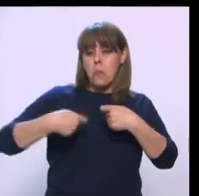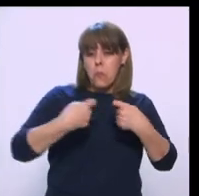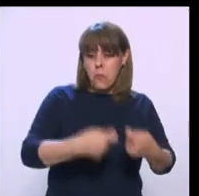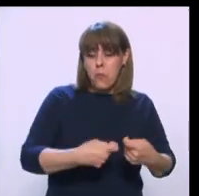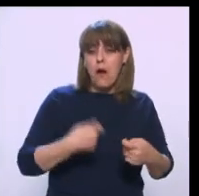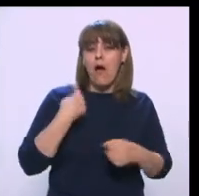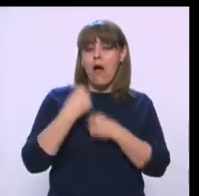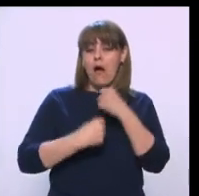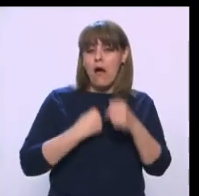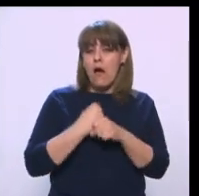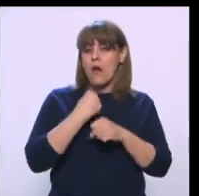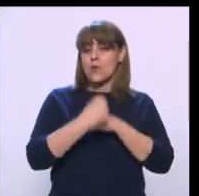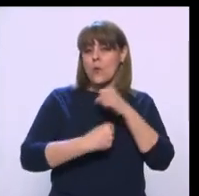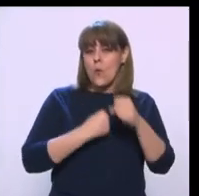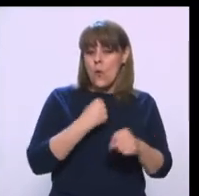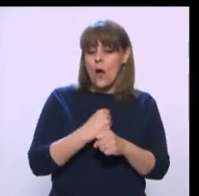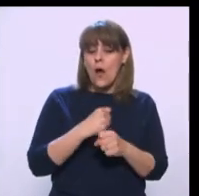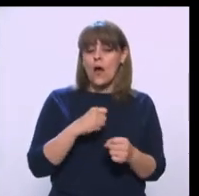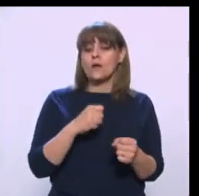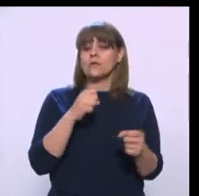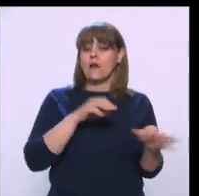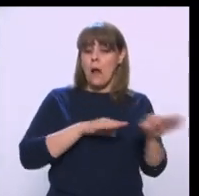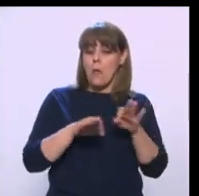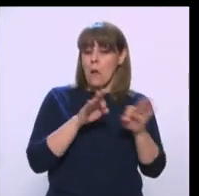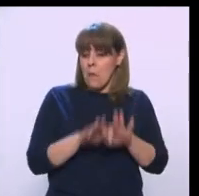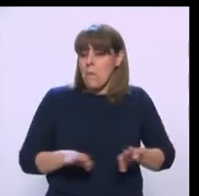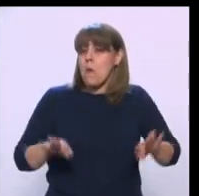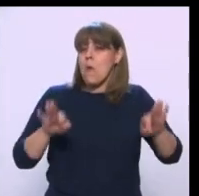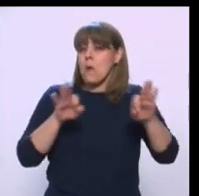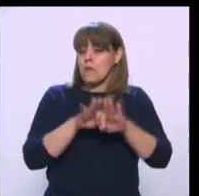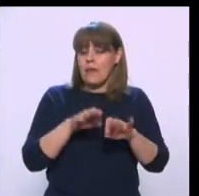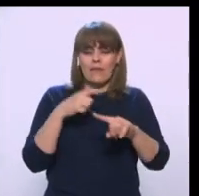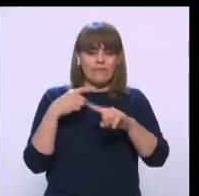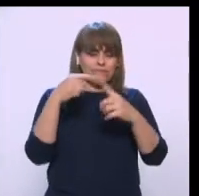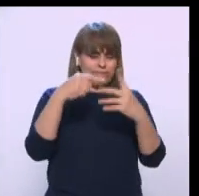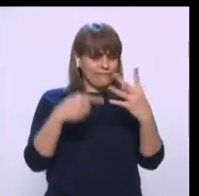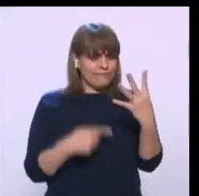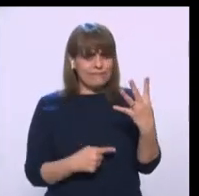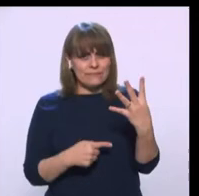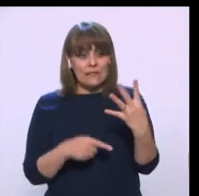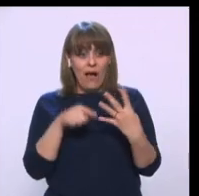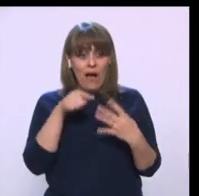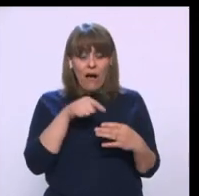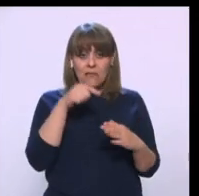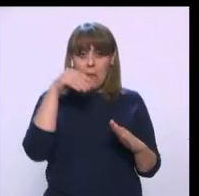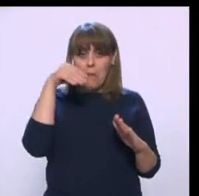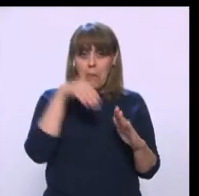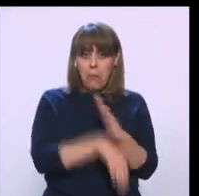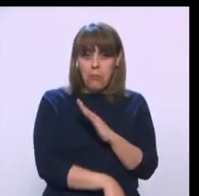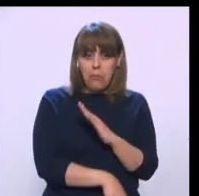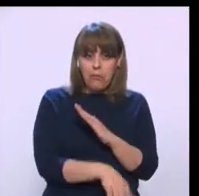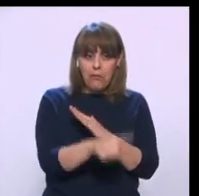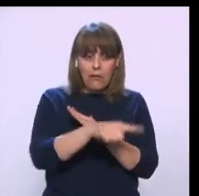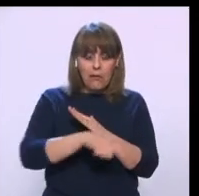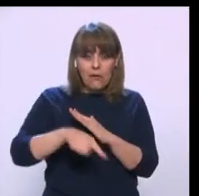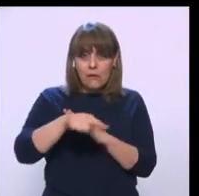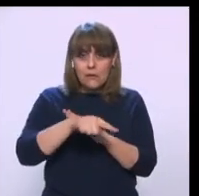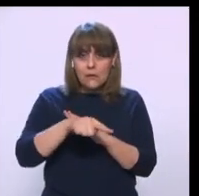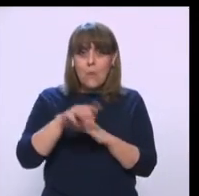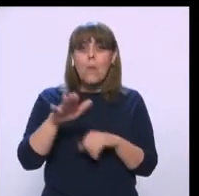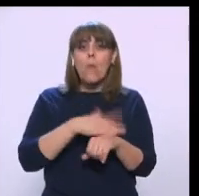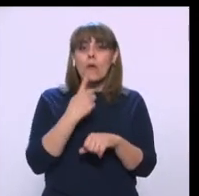muchos años, plazas muy importantes, etcétera, etcétera, etcétera, le está yendo como le está yendo porque los